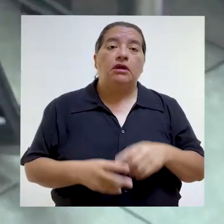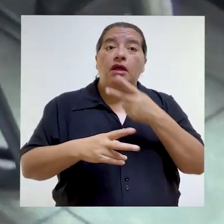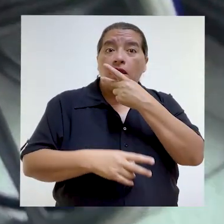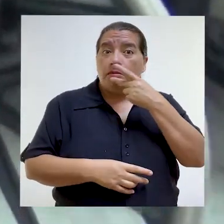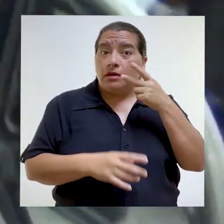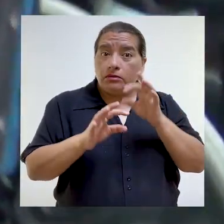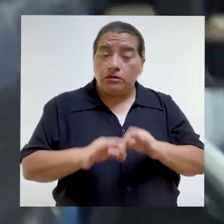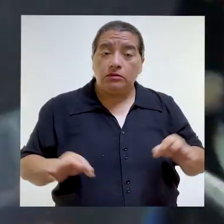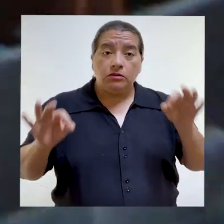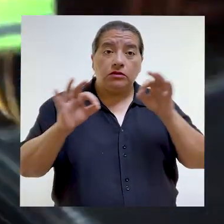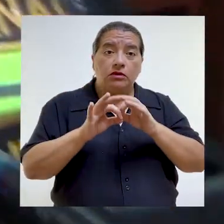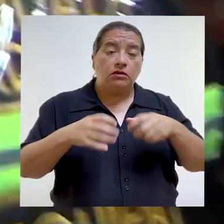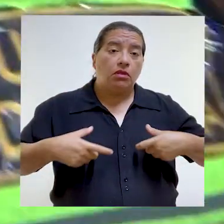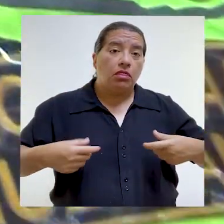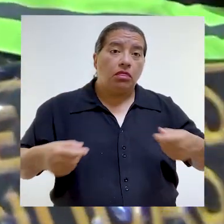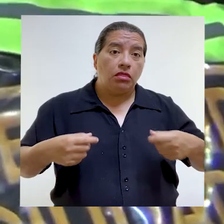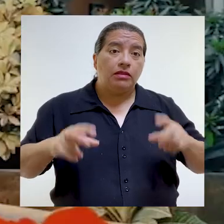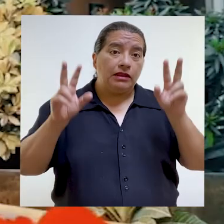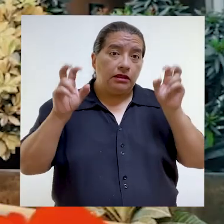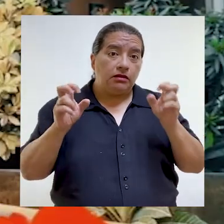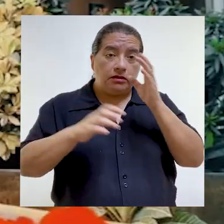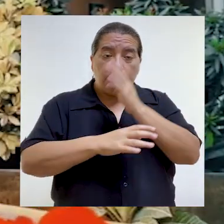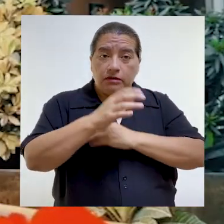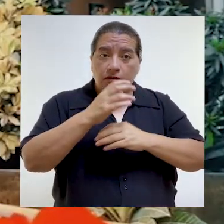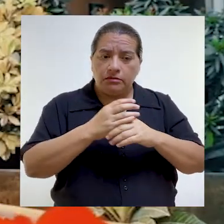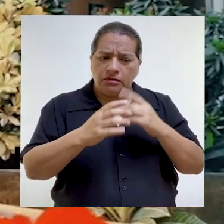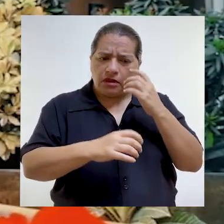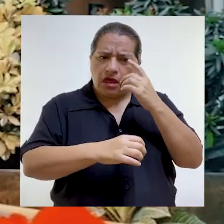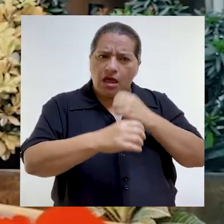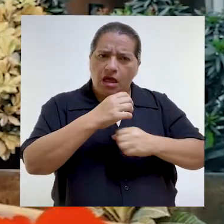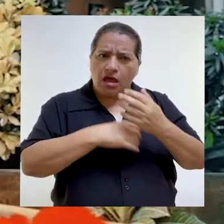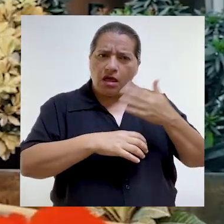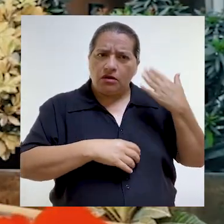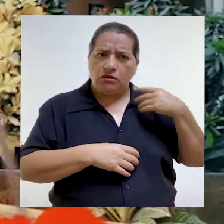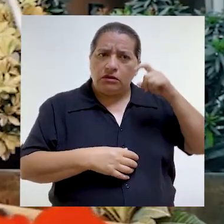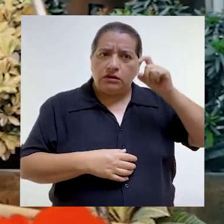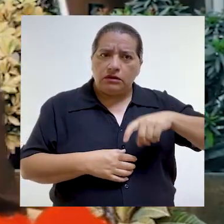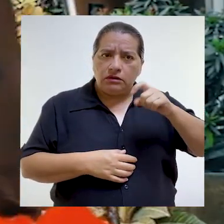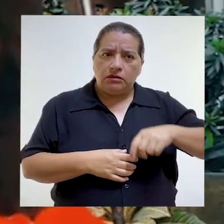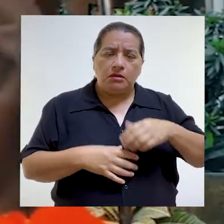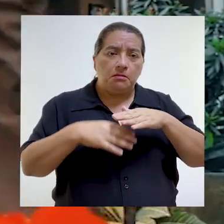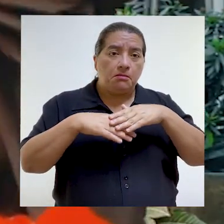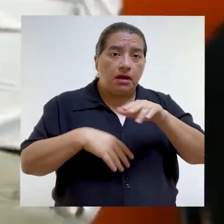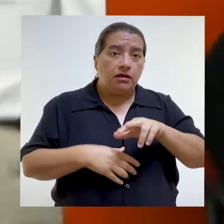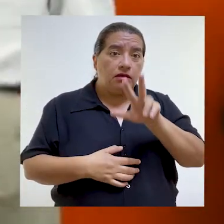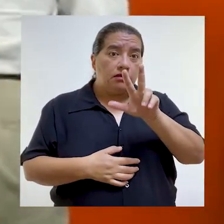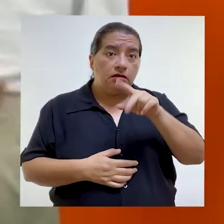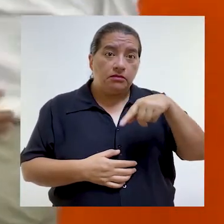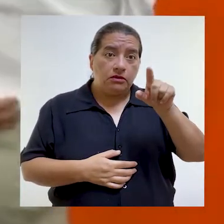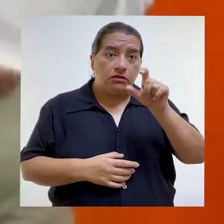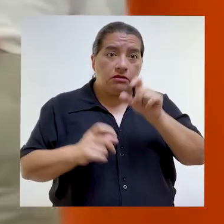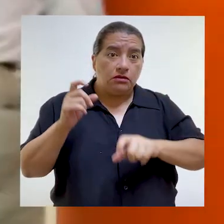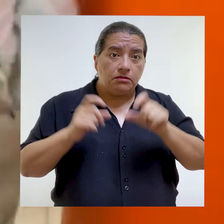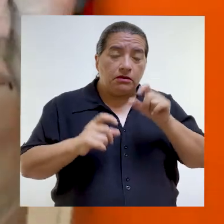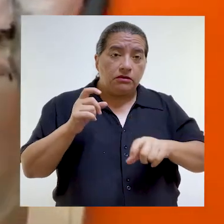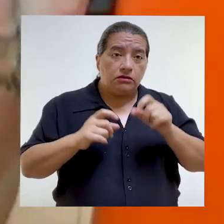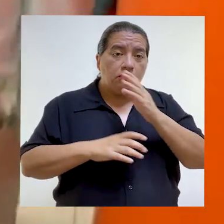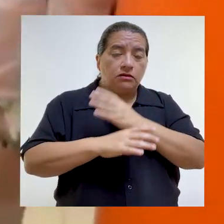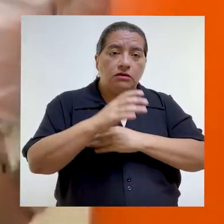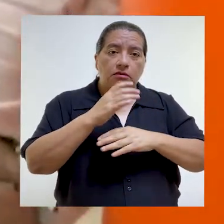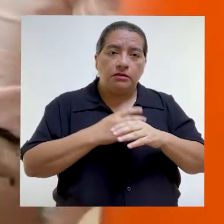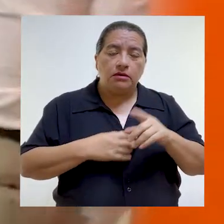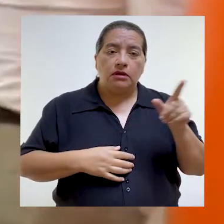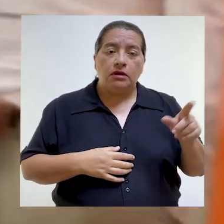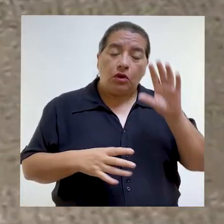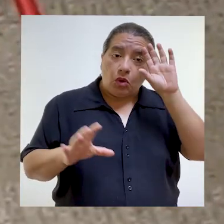Otro claro ejemplo de que el verbo importa mucho es el caso de los gastos en materia de discapacidad. En los últimos años, ante la necesidad de más de 3 millones de